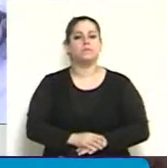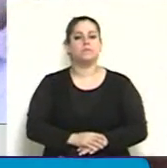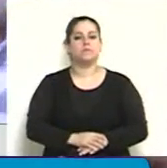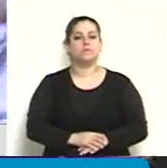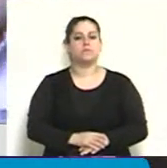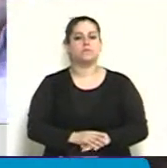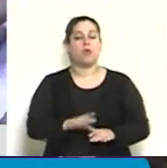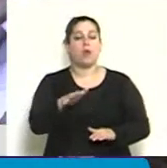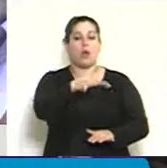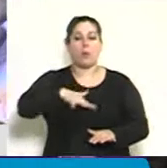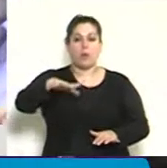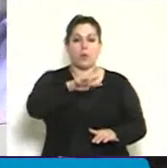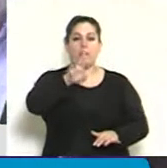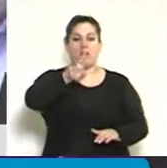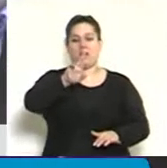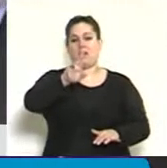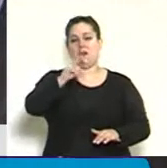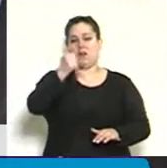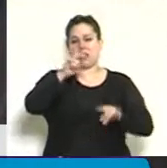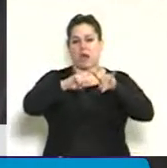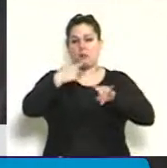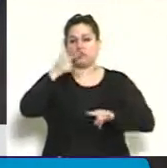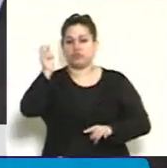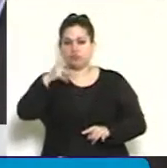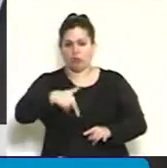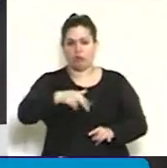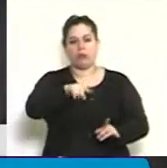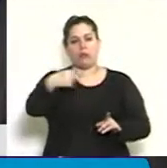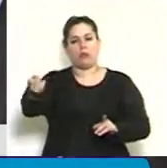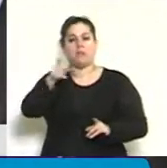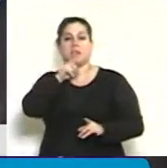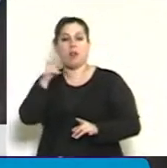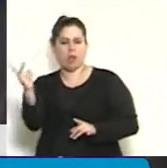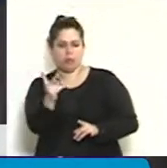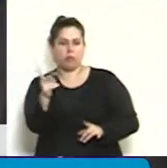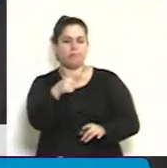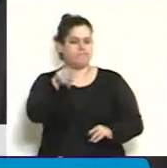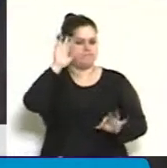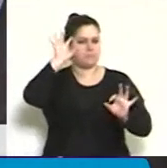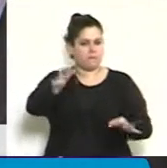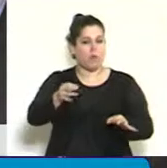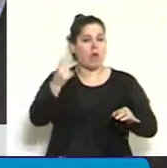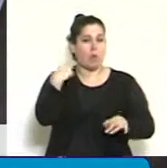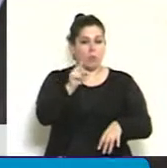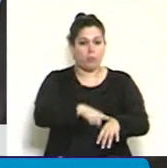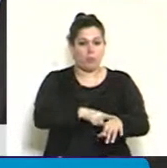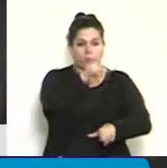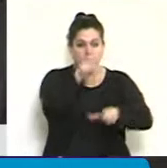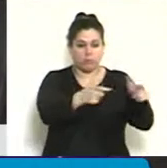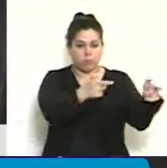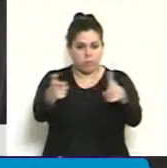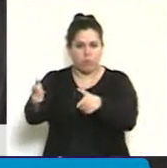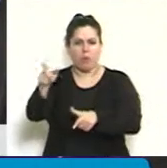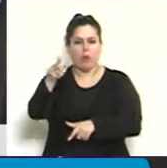El pueblo de Rawson y de Trelew no vivió ajeno a aquella masacre. Tras el fusilamiento, los vecinos se organizaron para